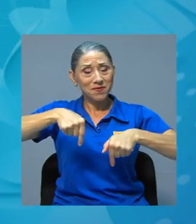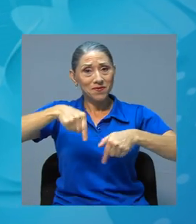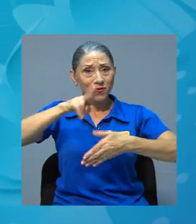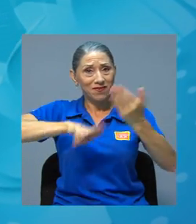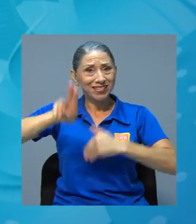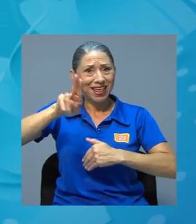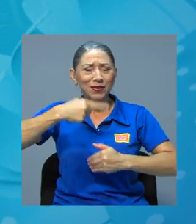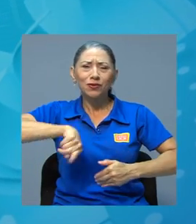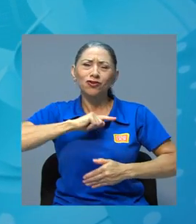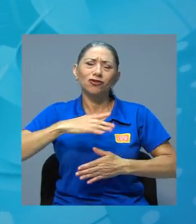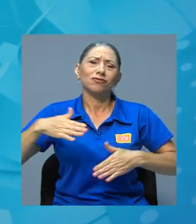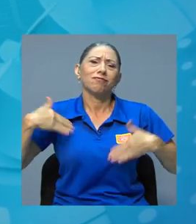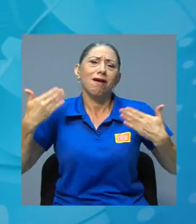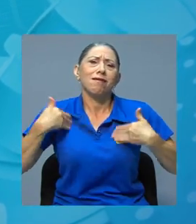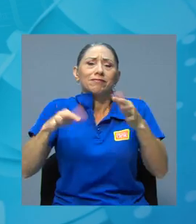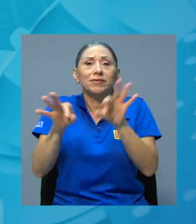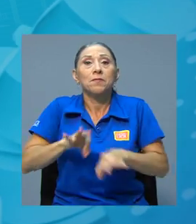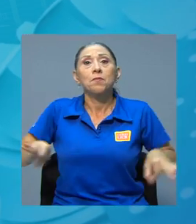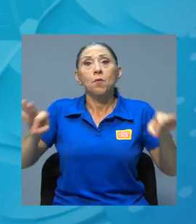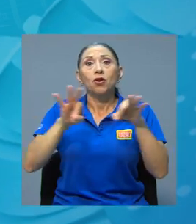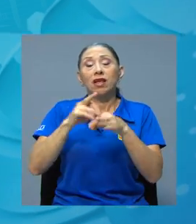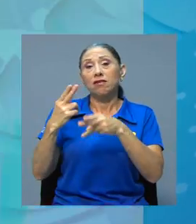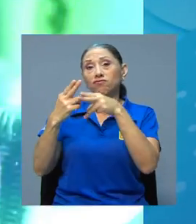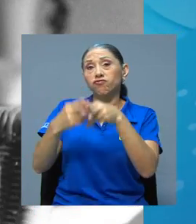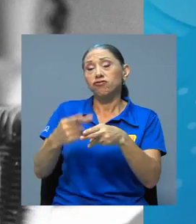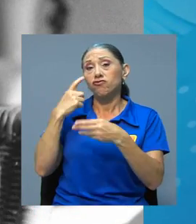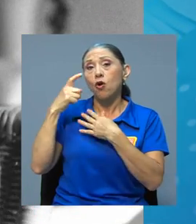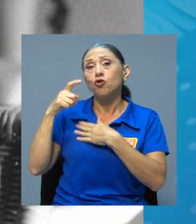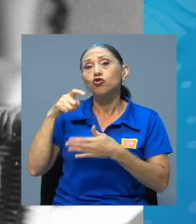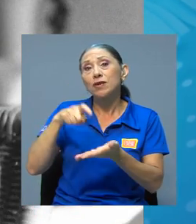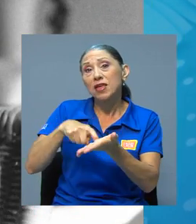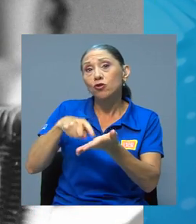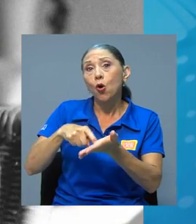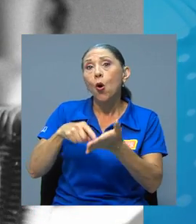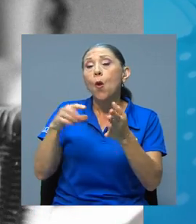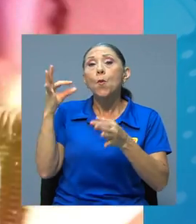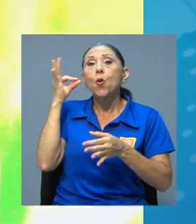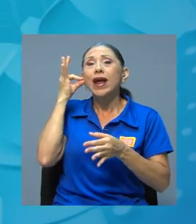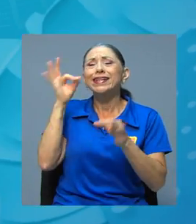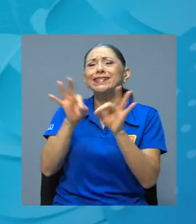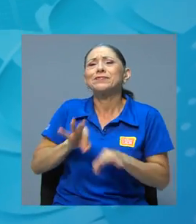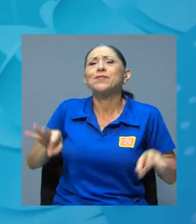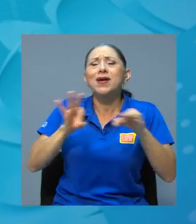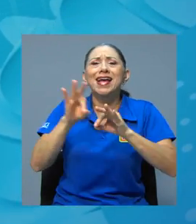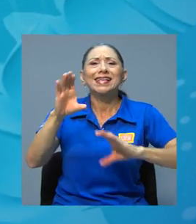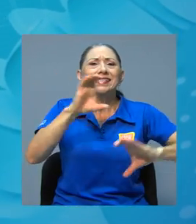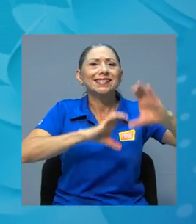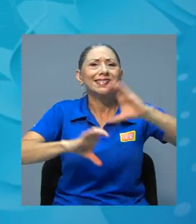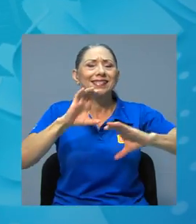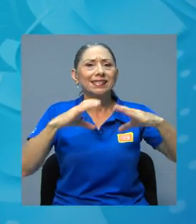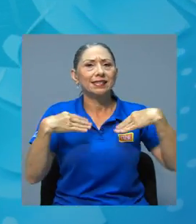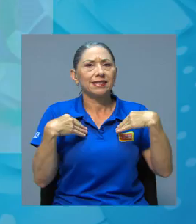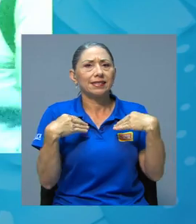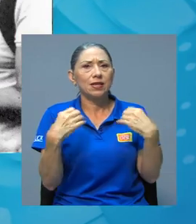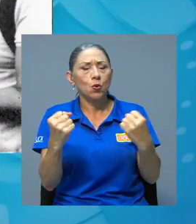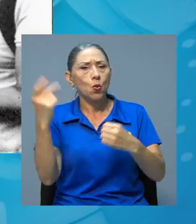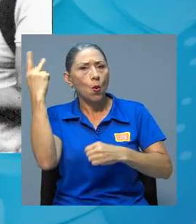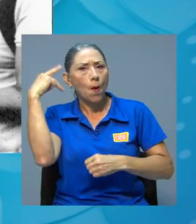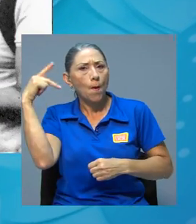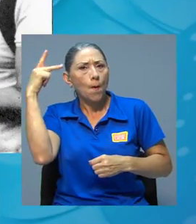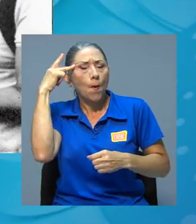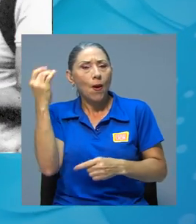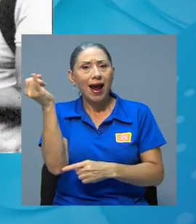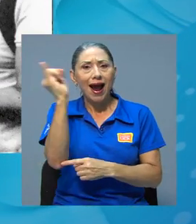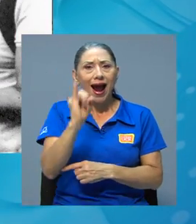nos regocija este importante reconocimiento a mujeres insignes en la ciencia, la salud, la política,